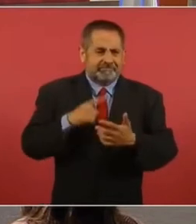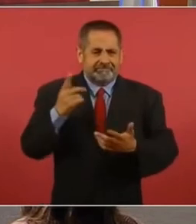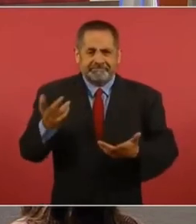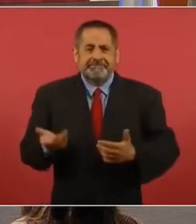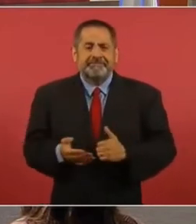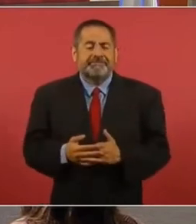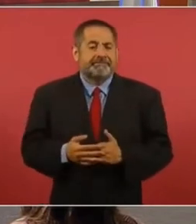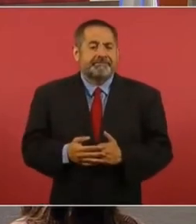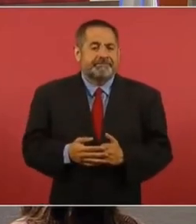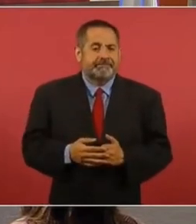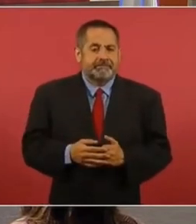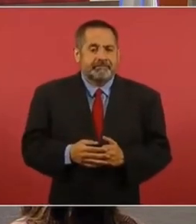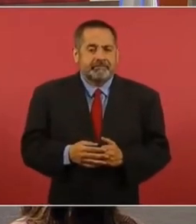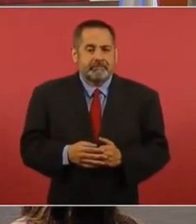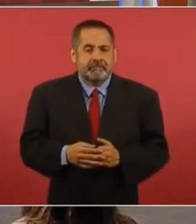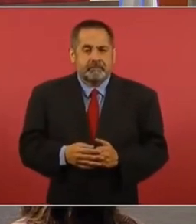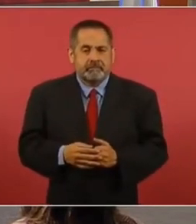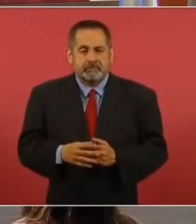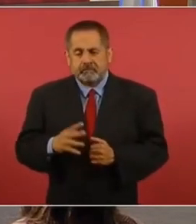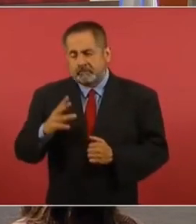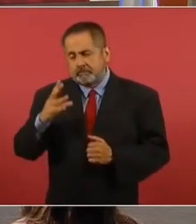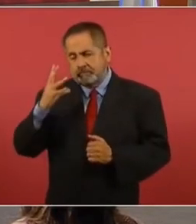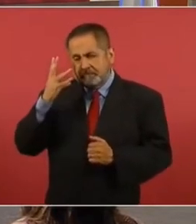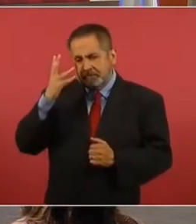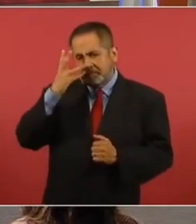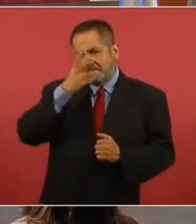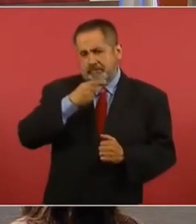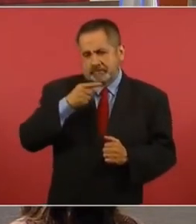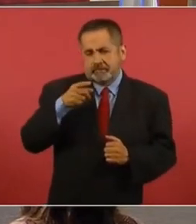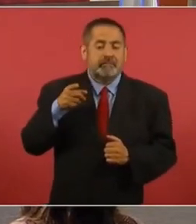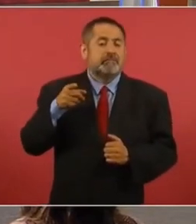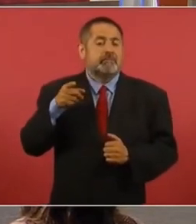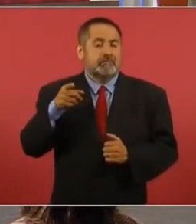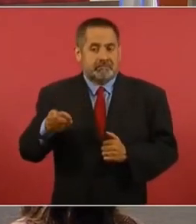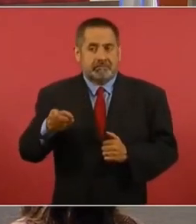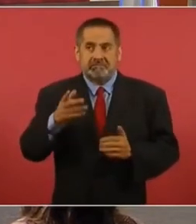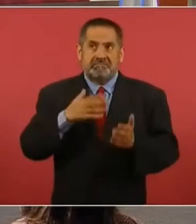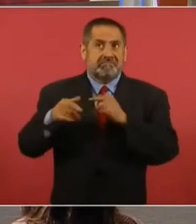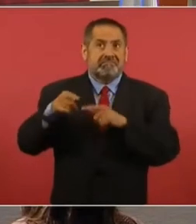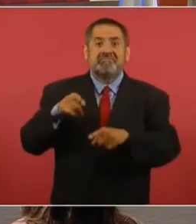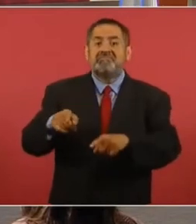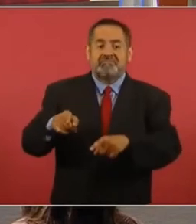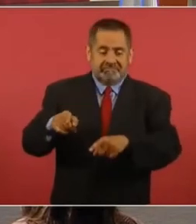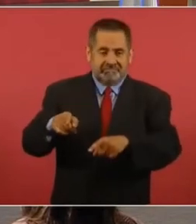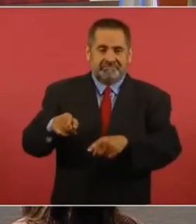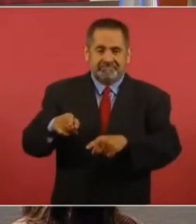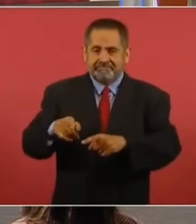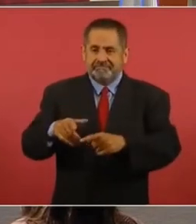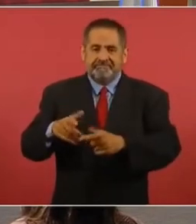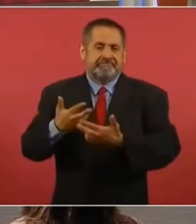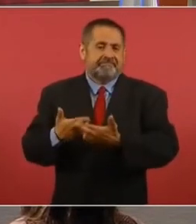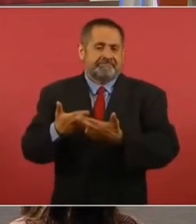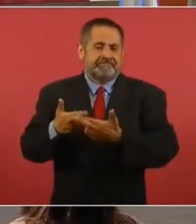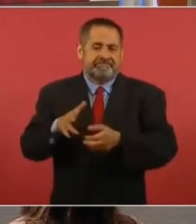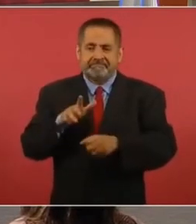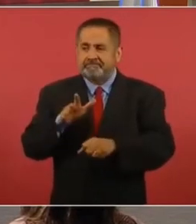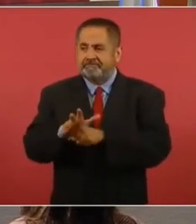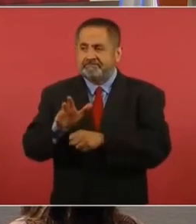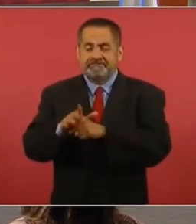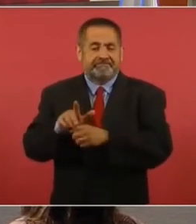bellísimo y es el desarrollo de toda esta región. Entonces,